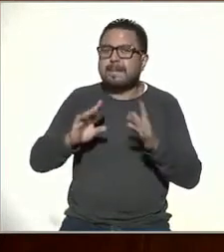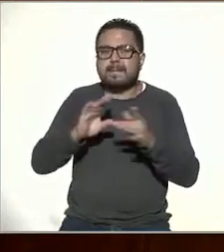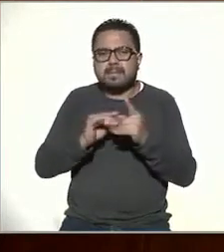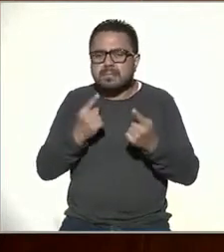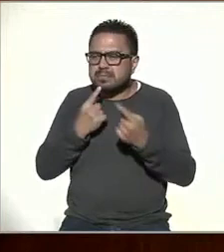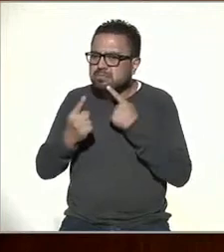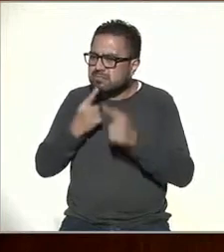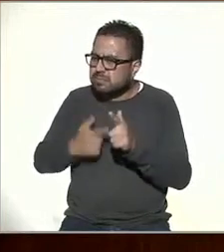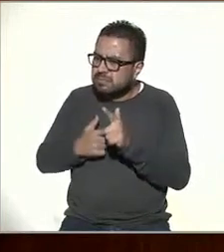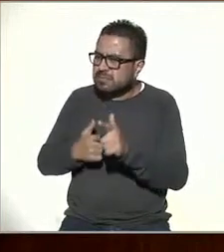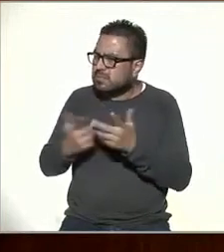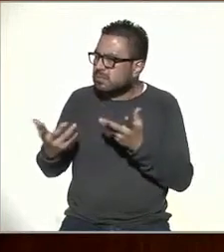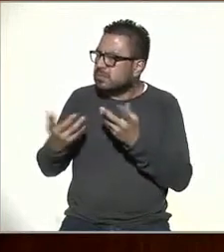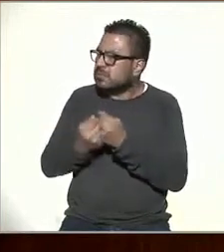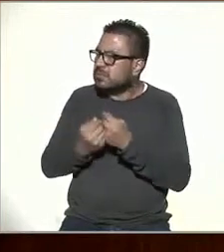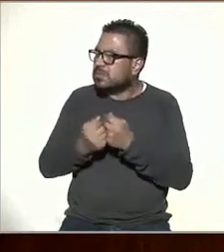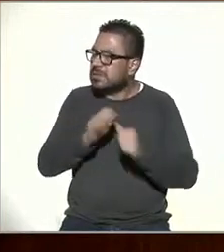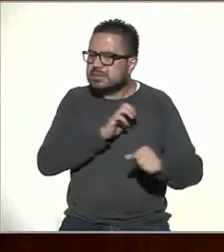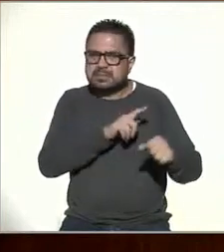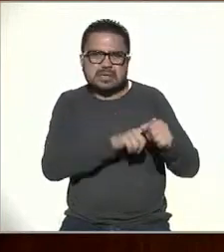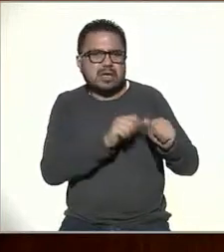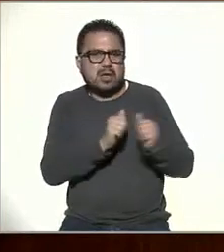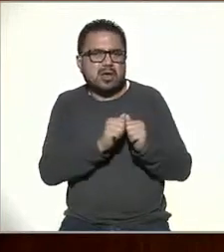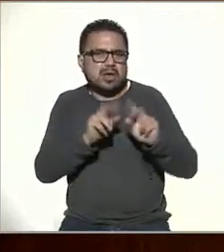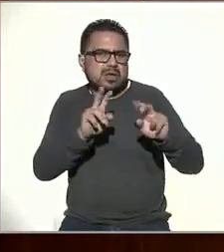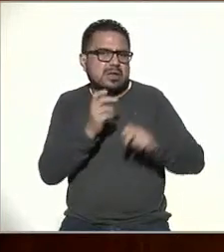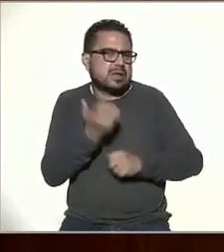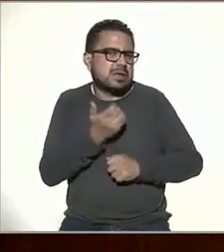con los especialistas sobre el Internet en nuestra vida cotidiana.